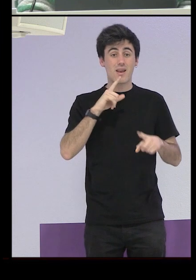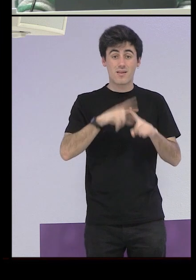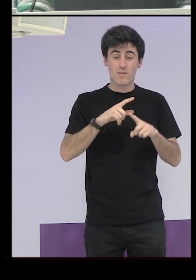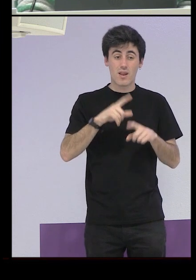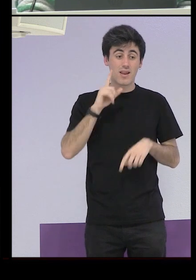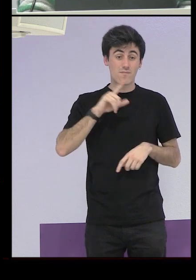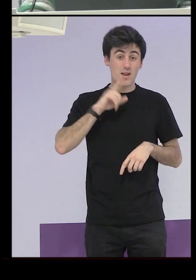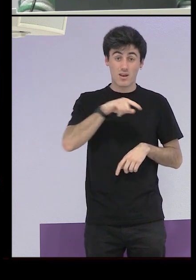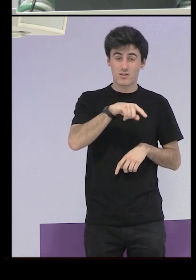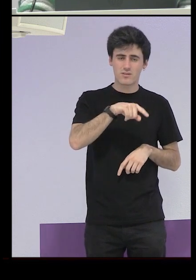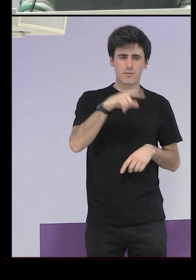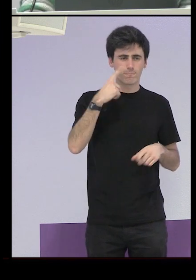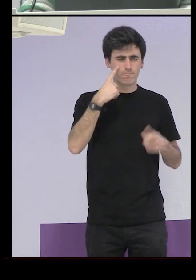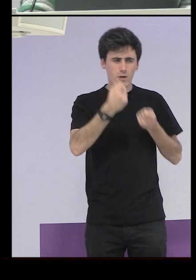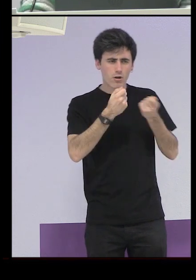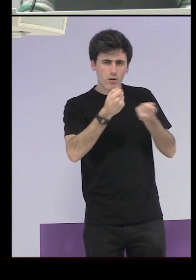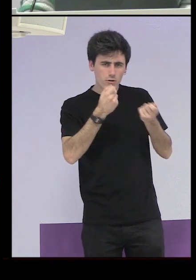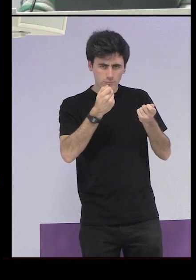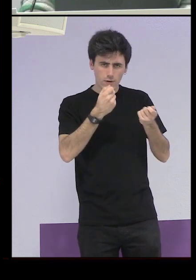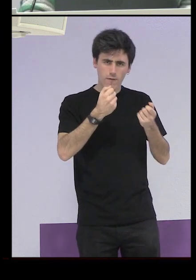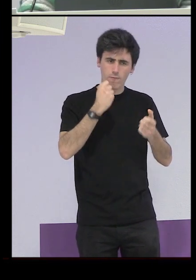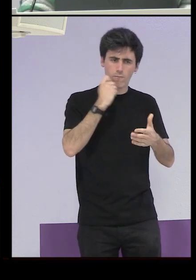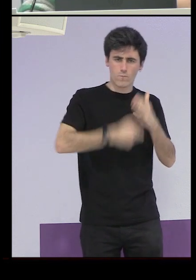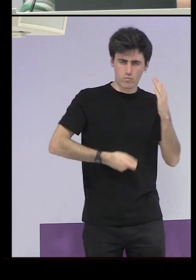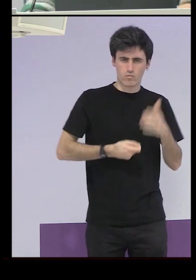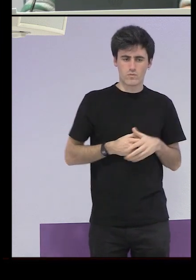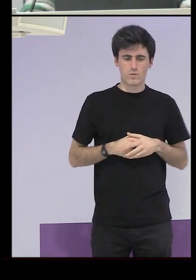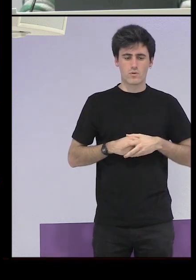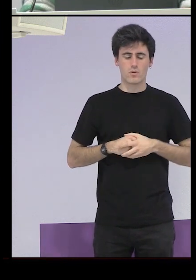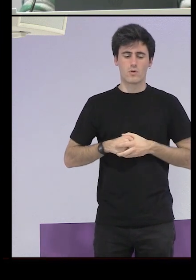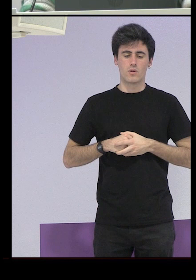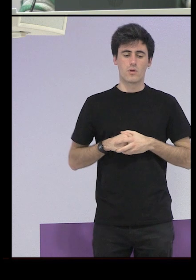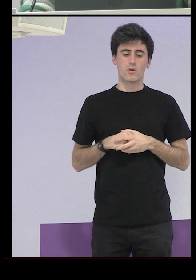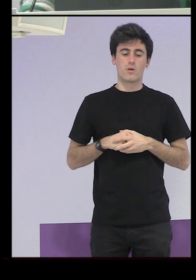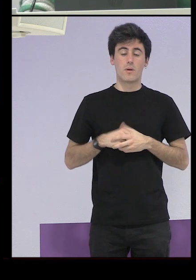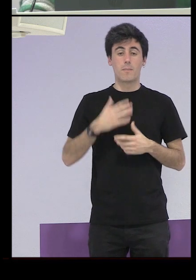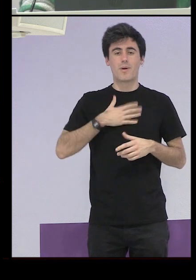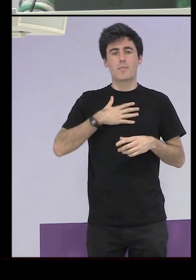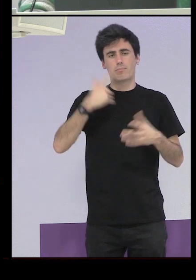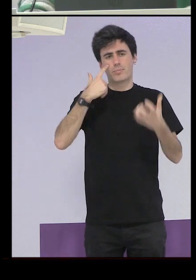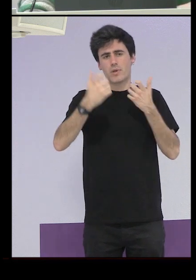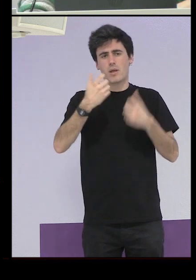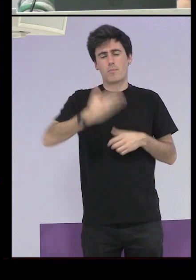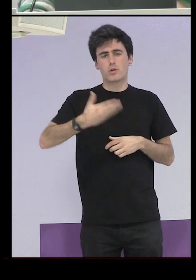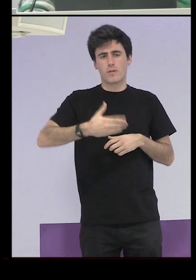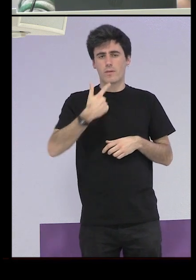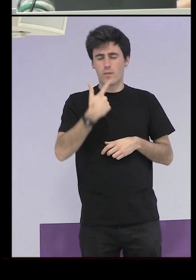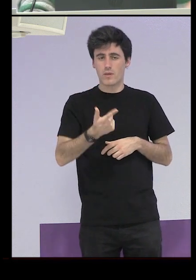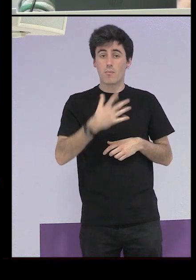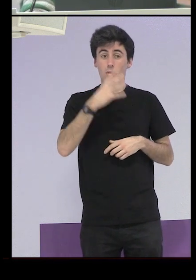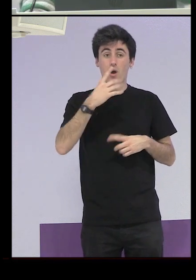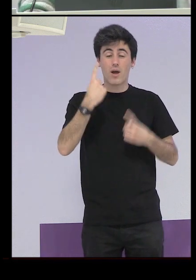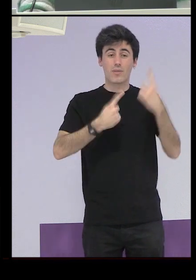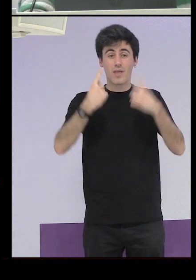vigilaban estos centros a sangre y a fuego dice que para mí también es importante recalcarlo porque se ha generado cierta idea